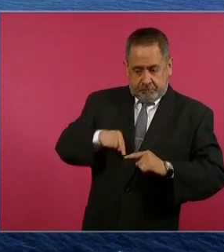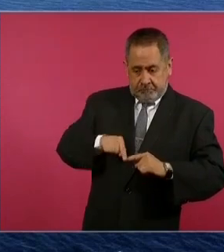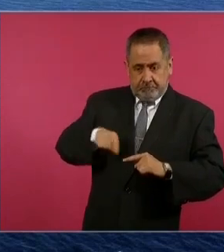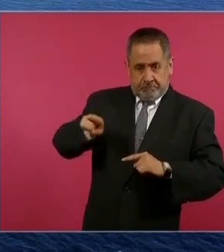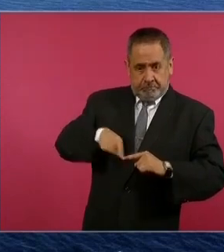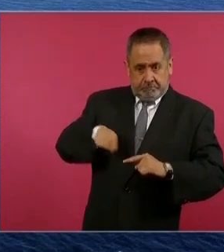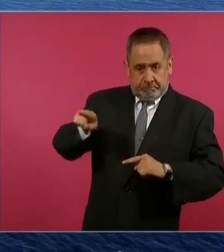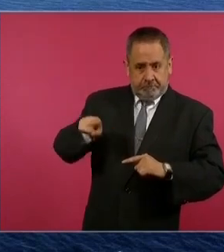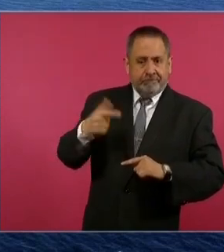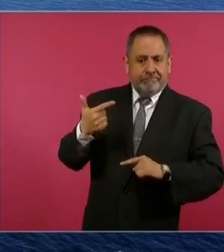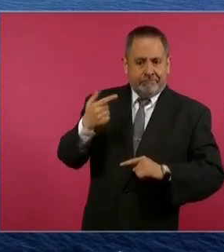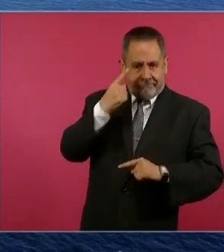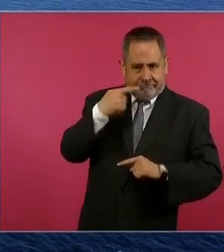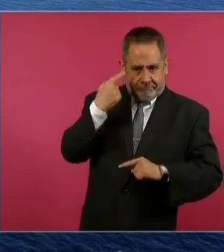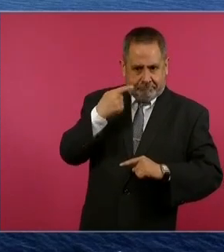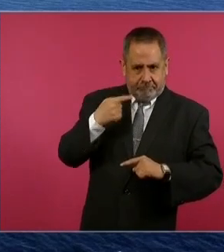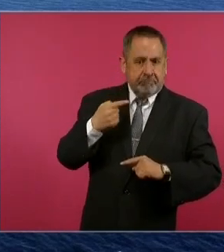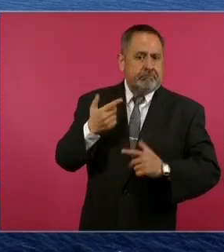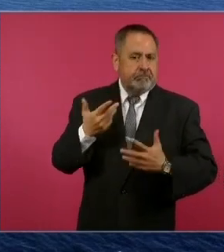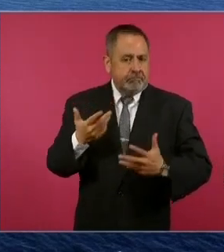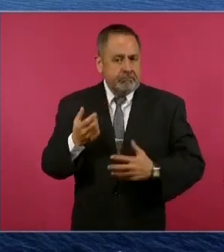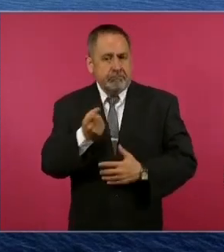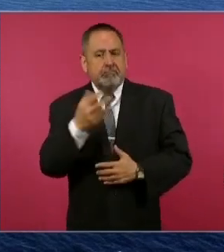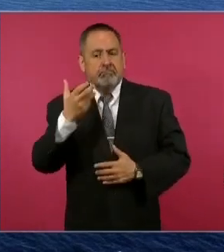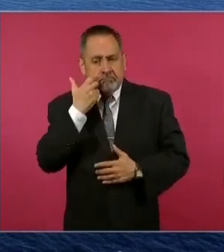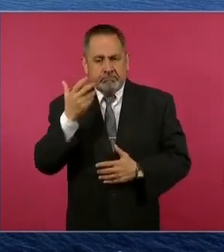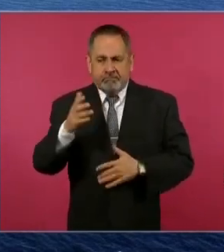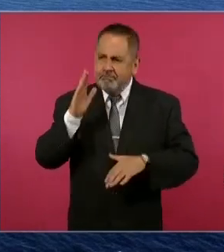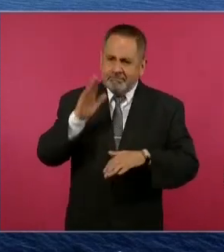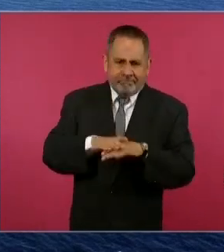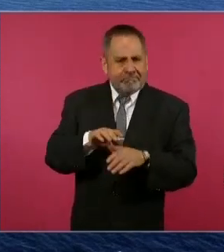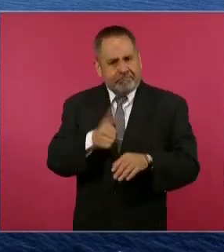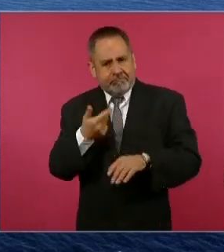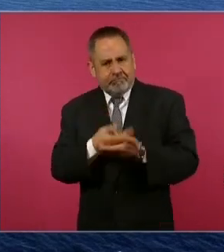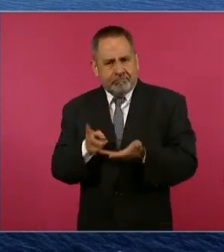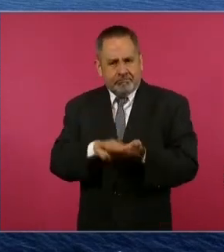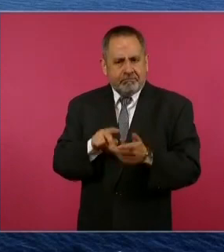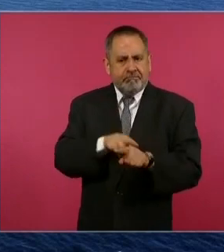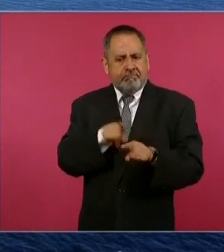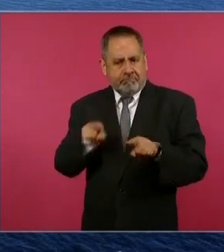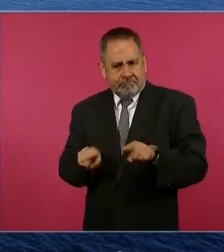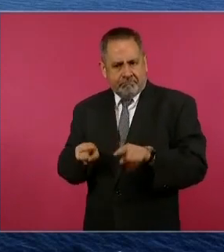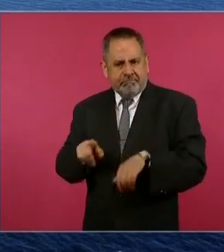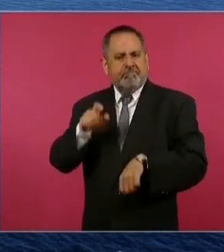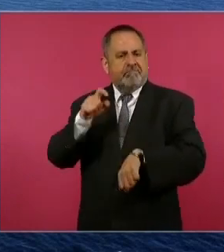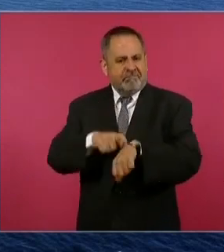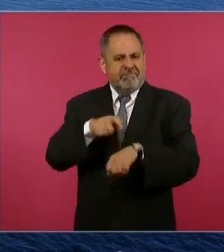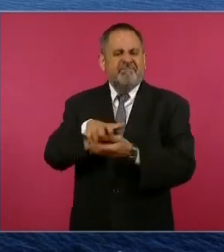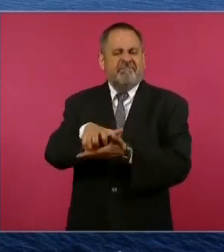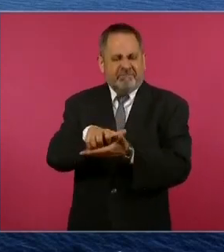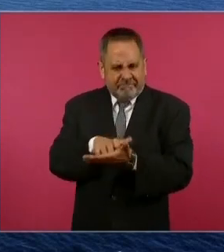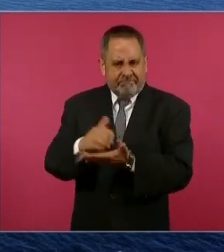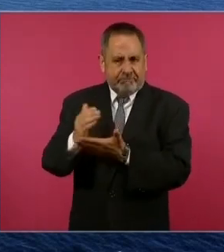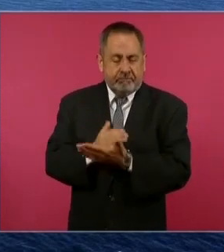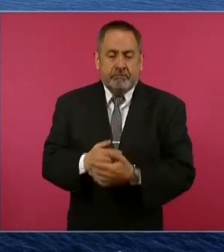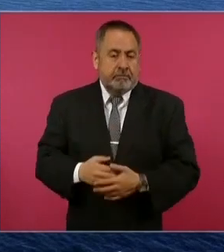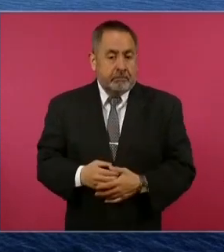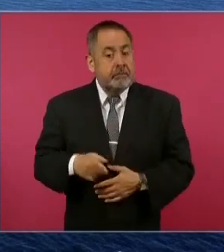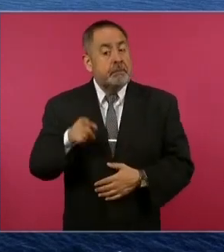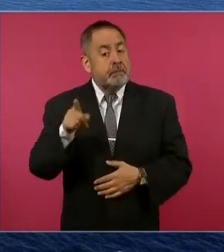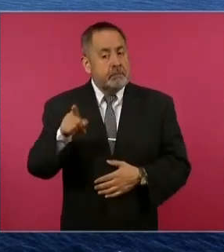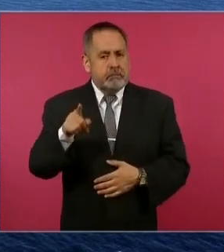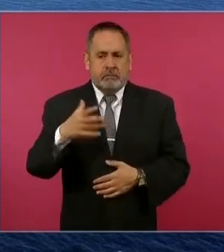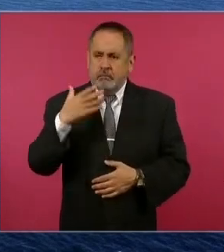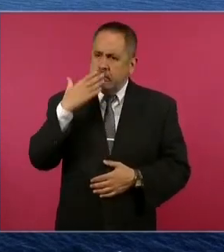Hay mucha gente interesada. Este es un proyecto que va a tener mucho futuro. Ya también